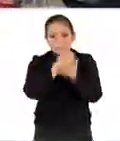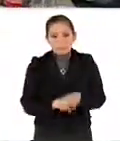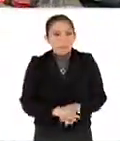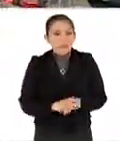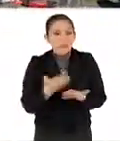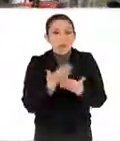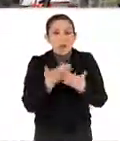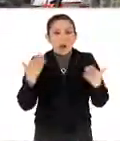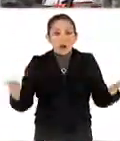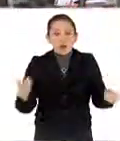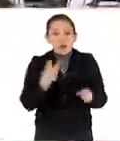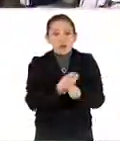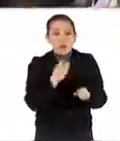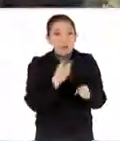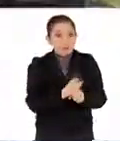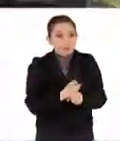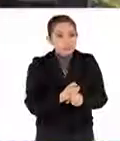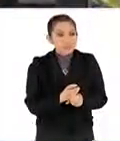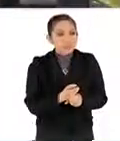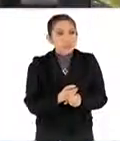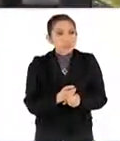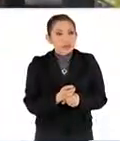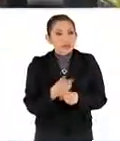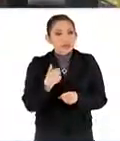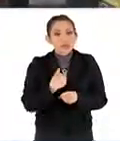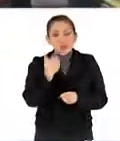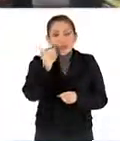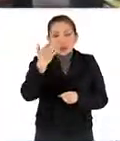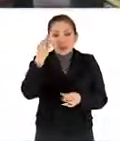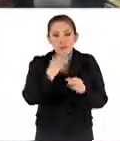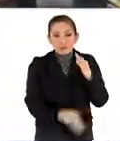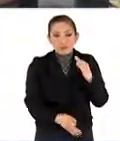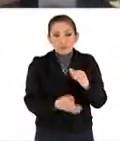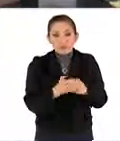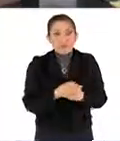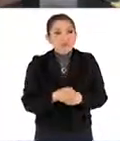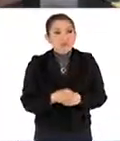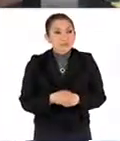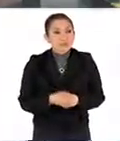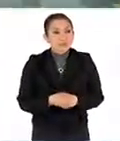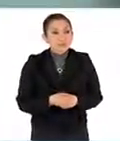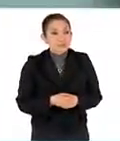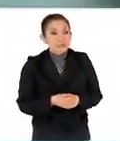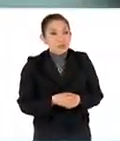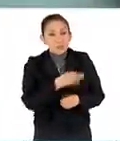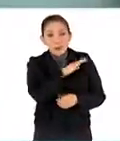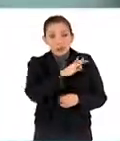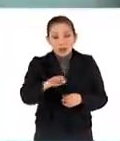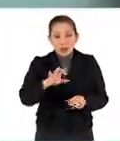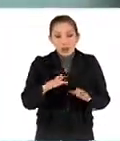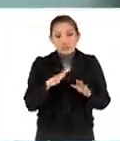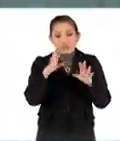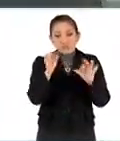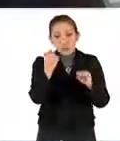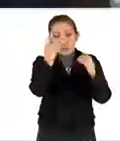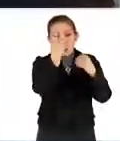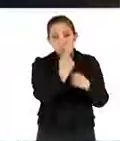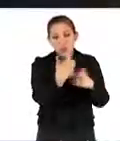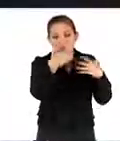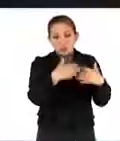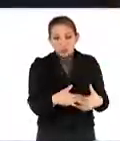Ahora sobre su segunda pregunta. Bueno, yo creo que finalmente al poder consolidar un aparato